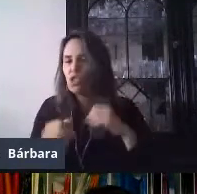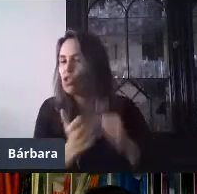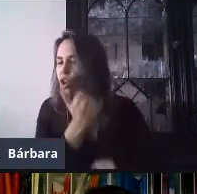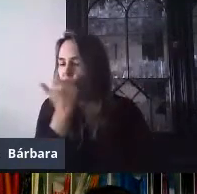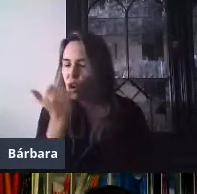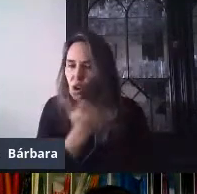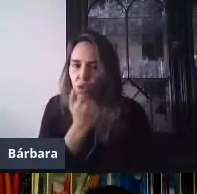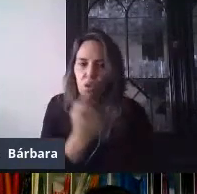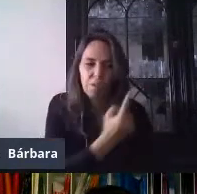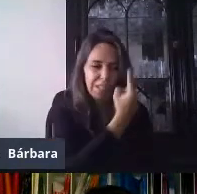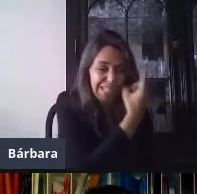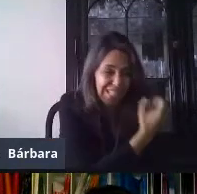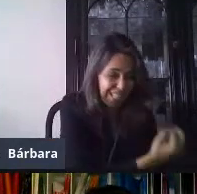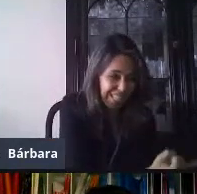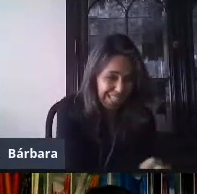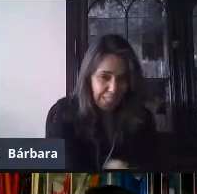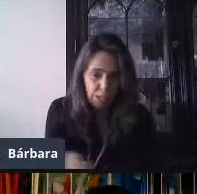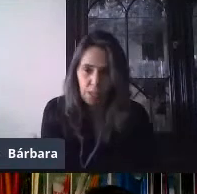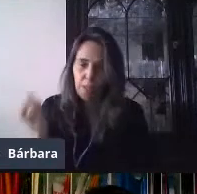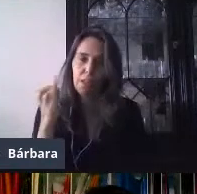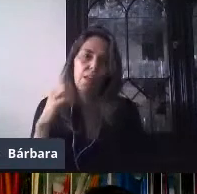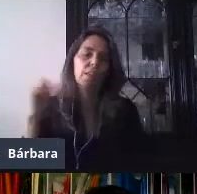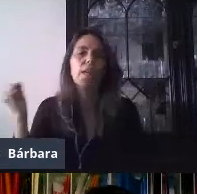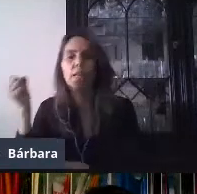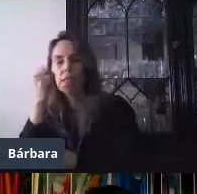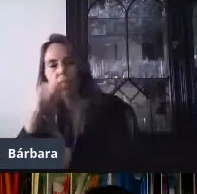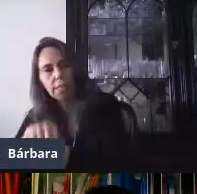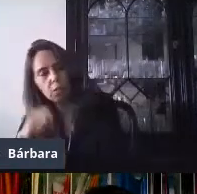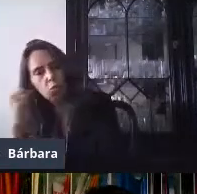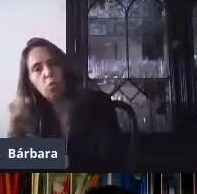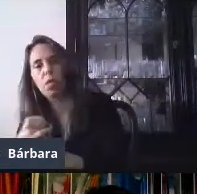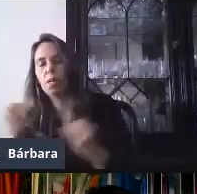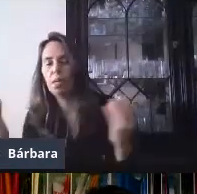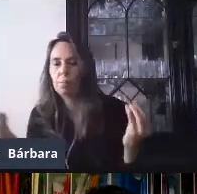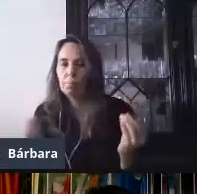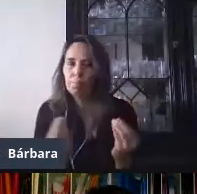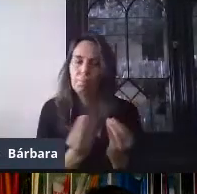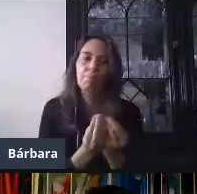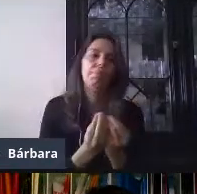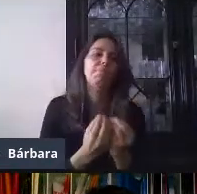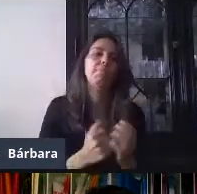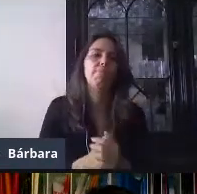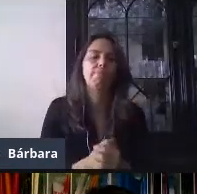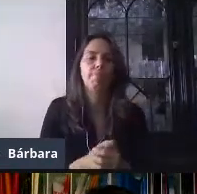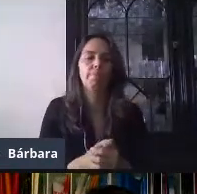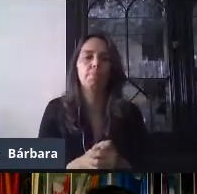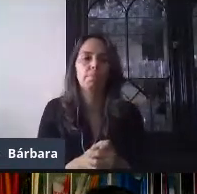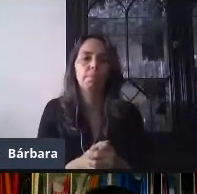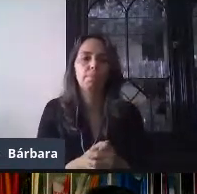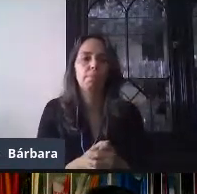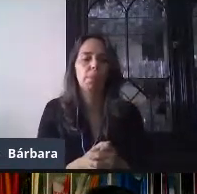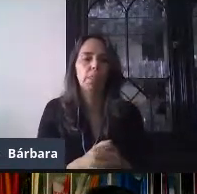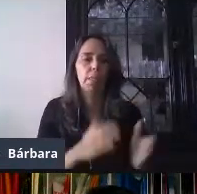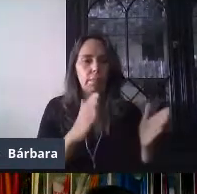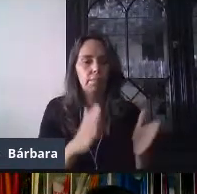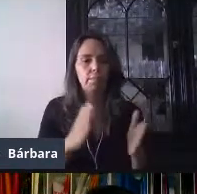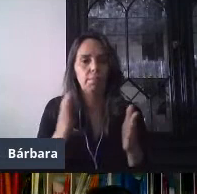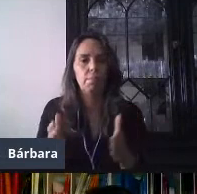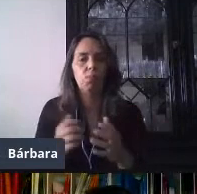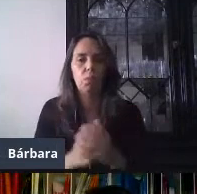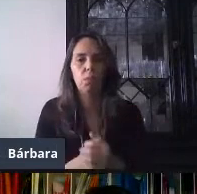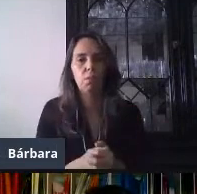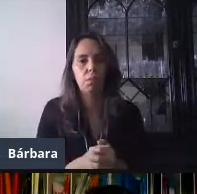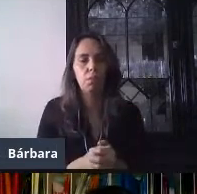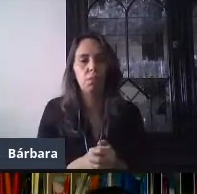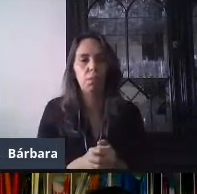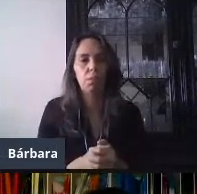Esas cuentas, la intención es poderlas ir entregando a partir de la siguiente semana, a partir de secundaria, y nos vamos a ir yendo por niveles. Pero mientras, como bien